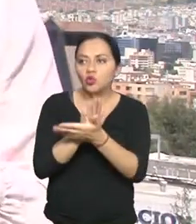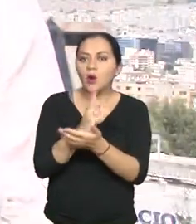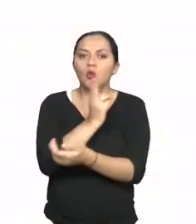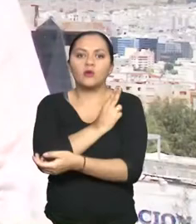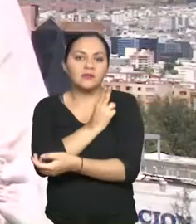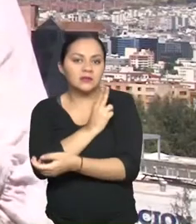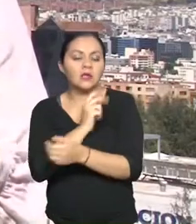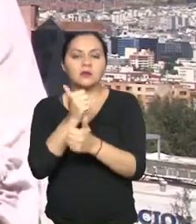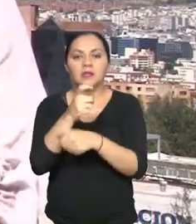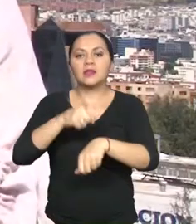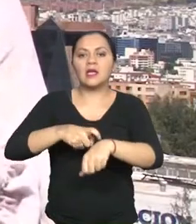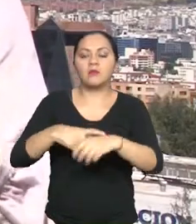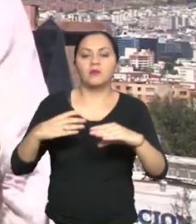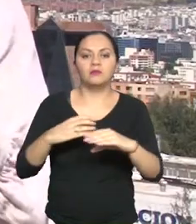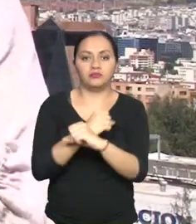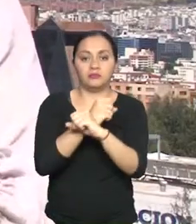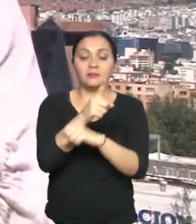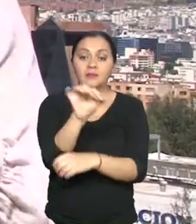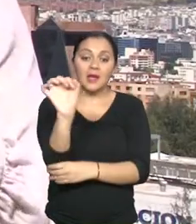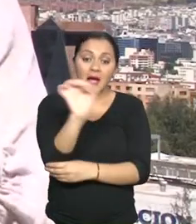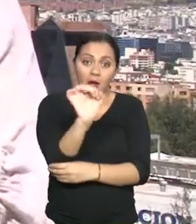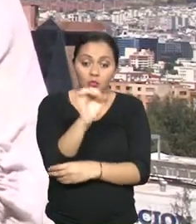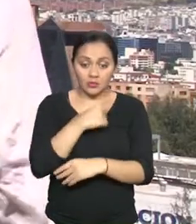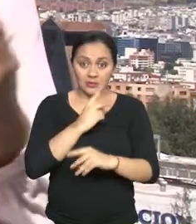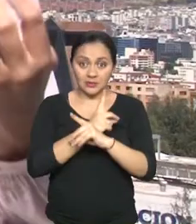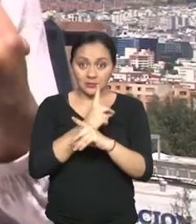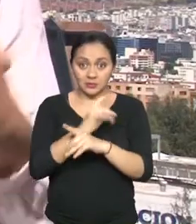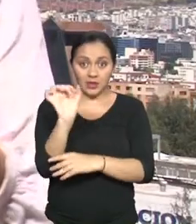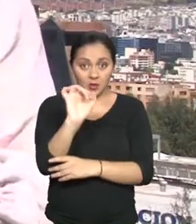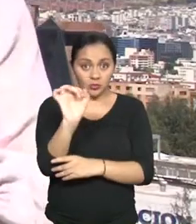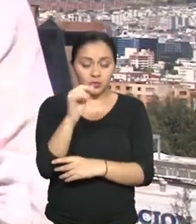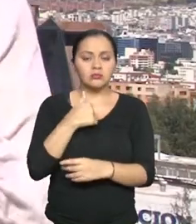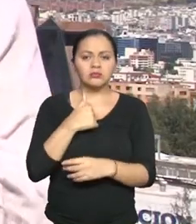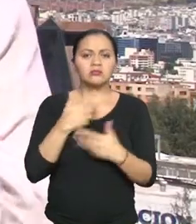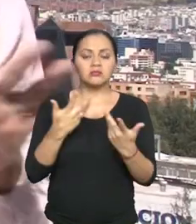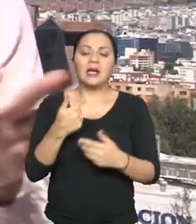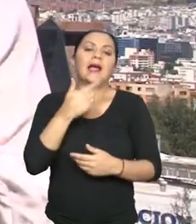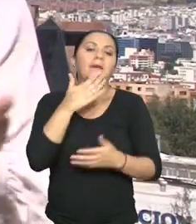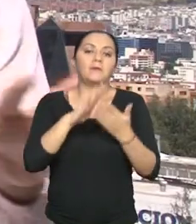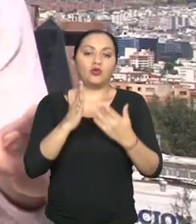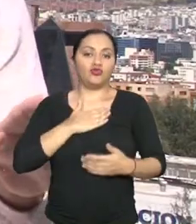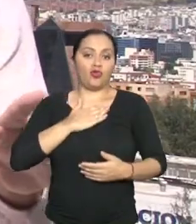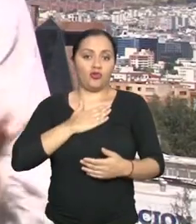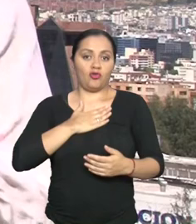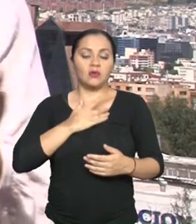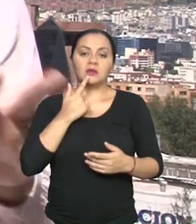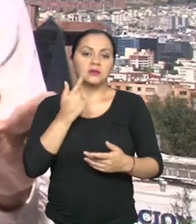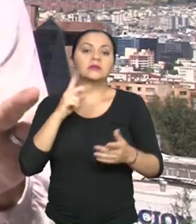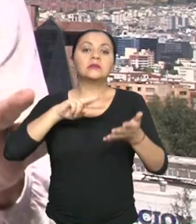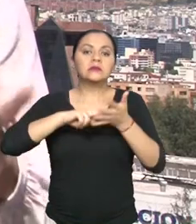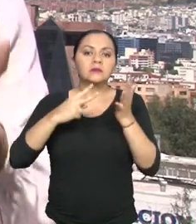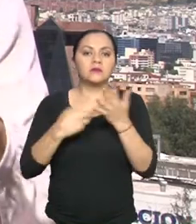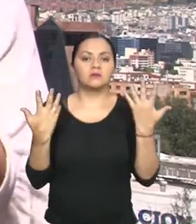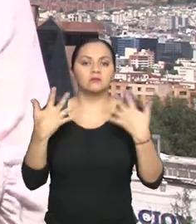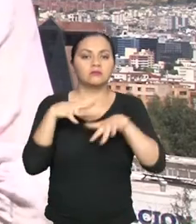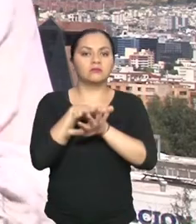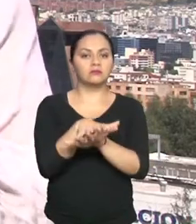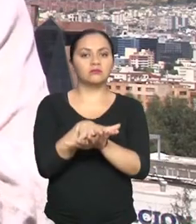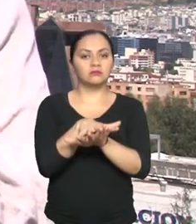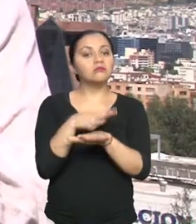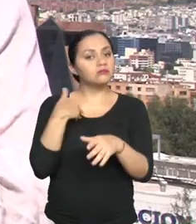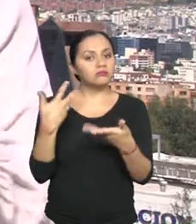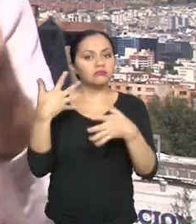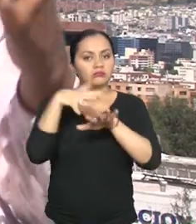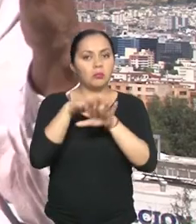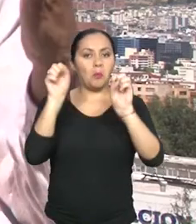universidad el auto para una persona con discapacidad como yo digo en mi caso es tu medio de locomoción literalmente porque te